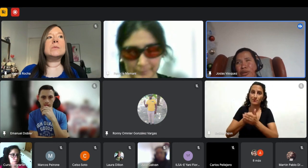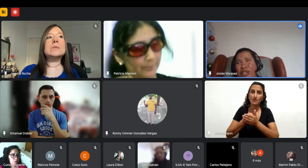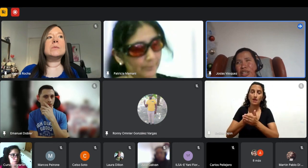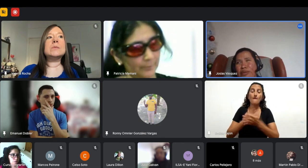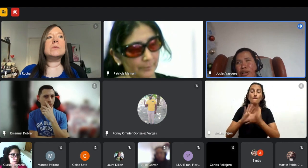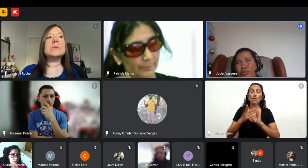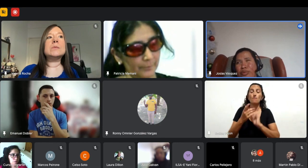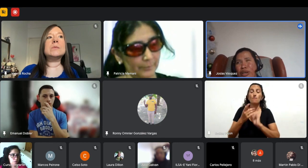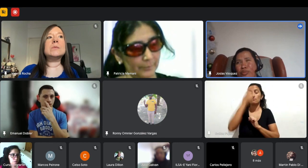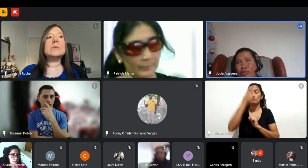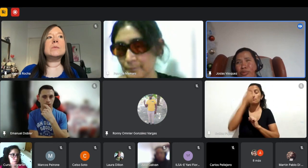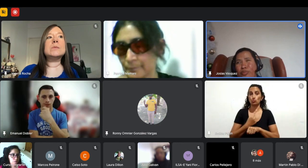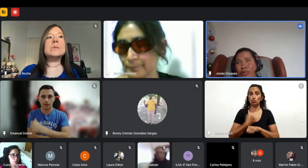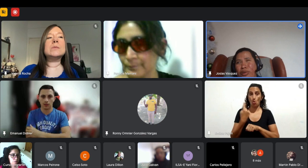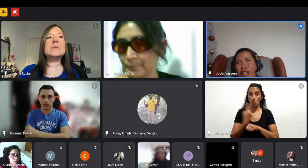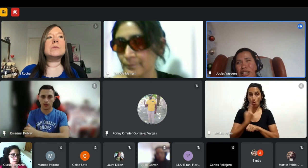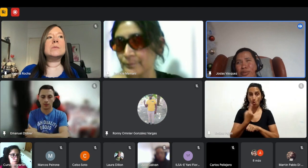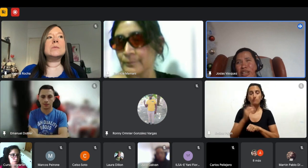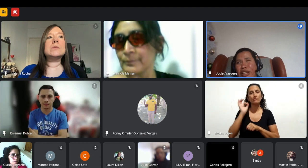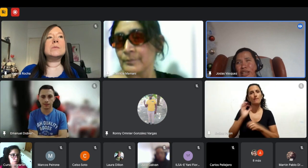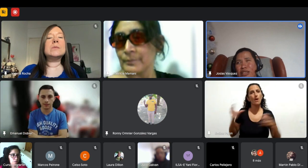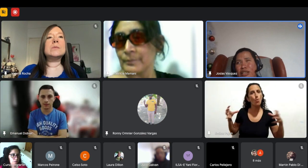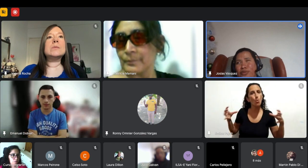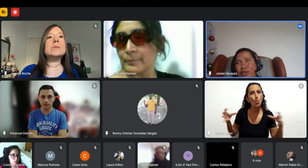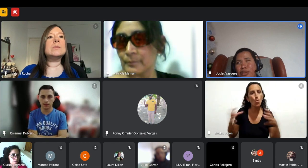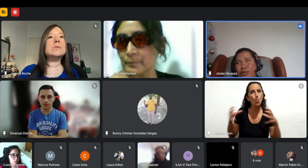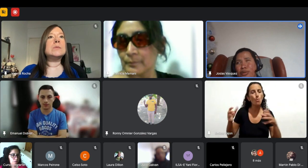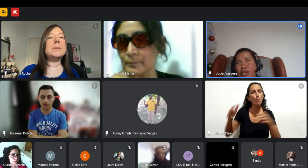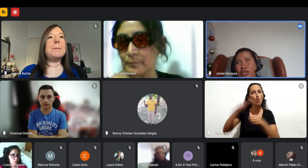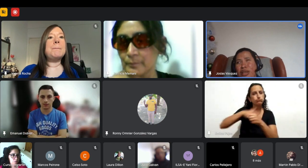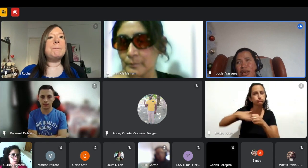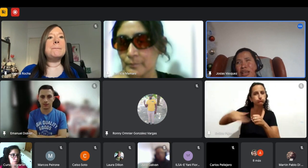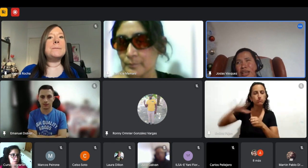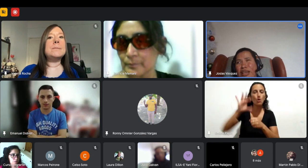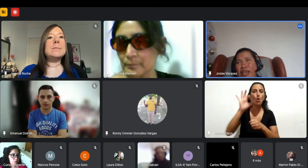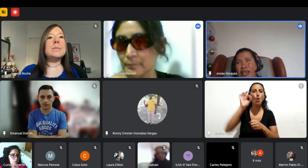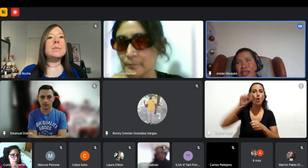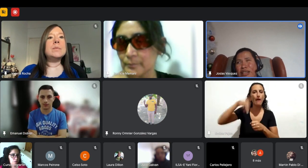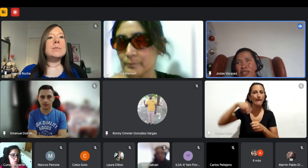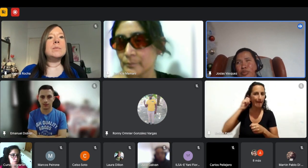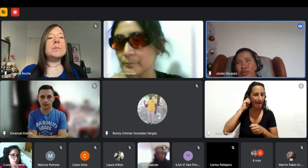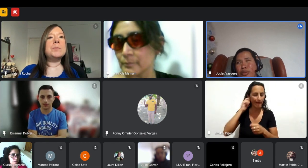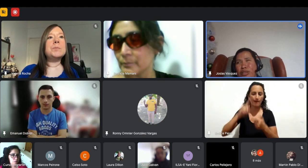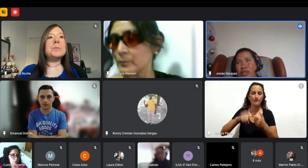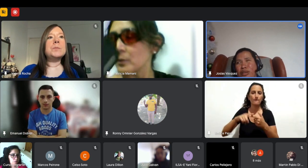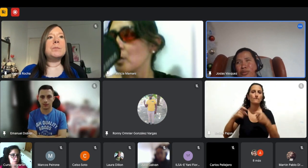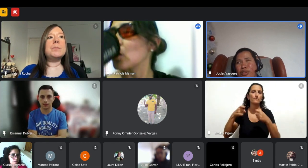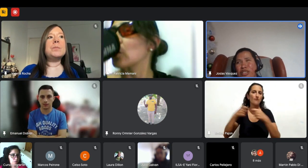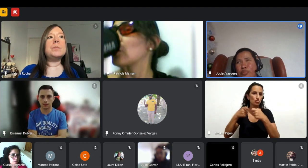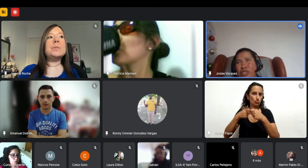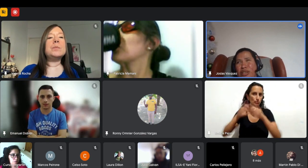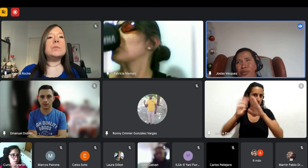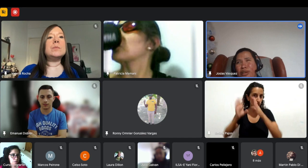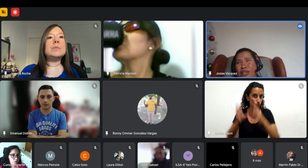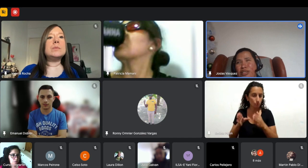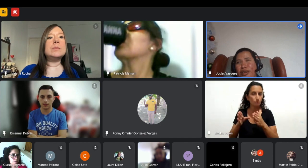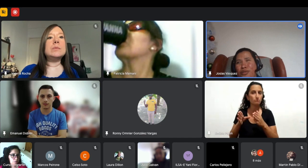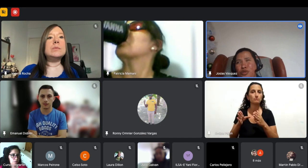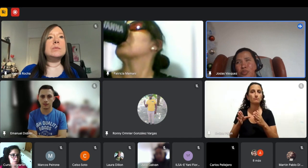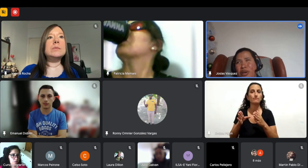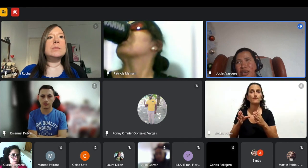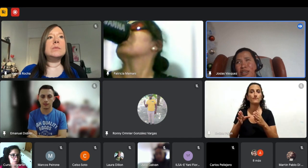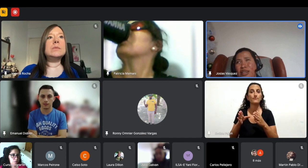pero también colectiva como las ONGs las fundaciones y las personas con discapacidad